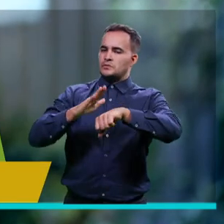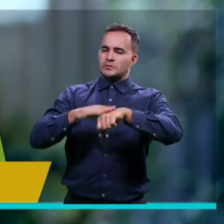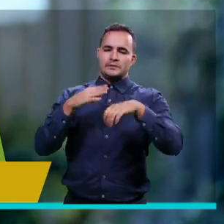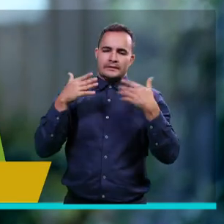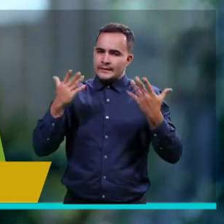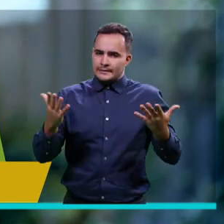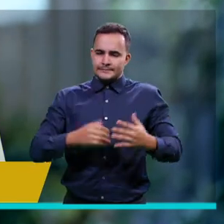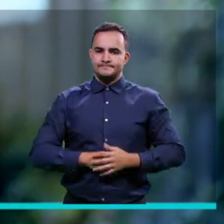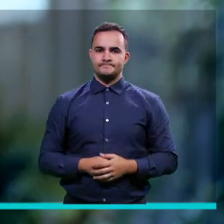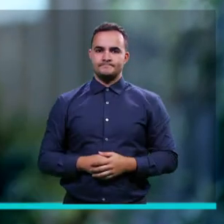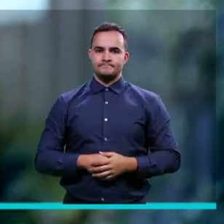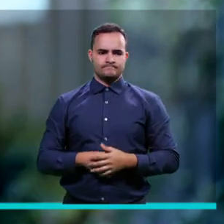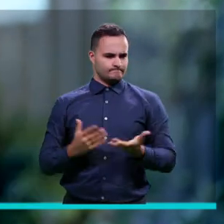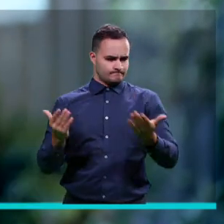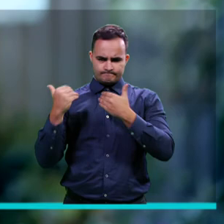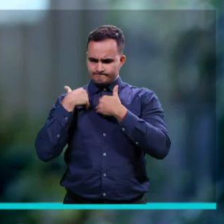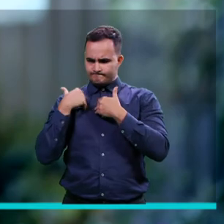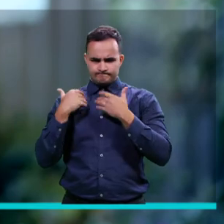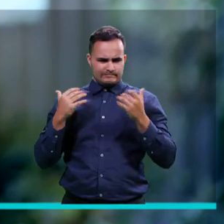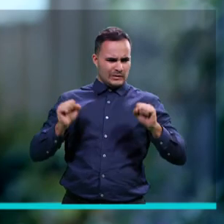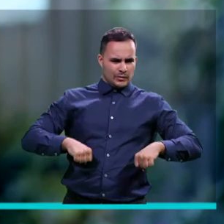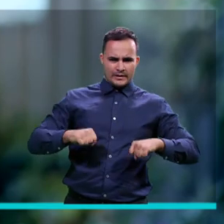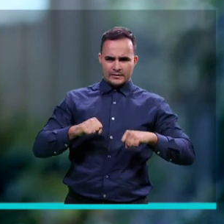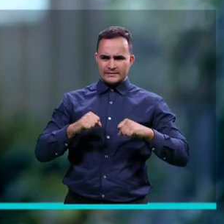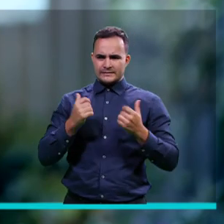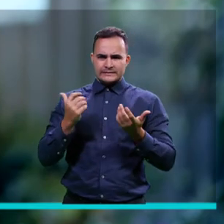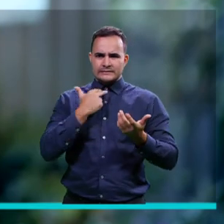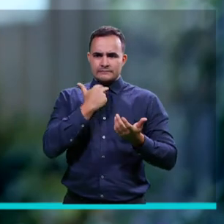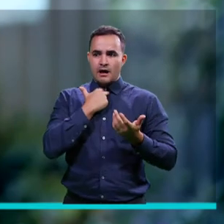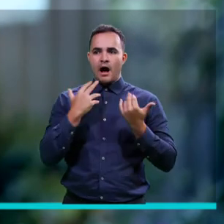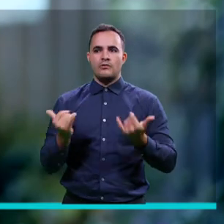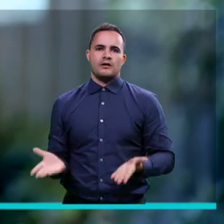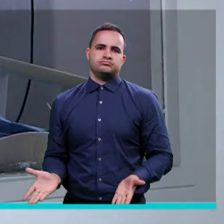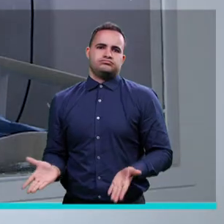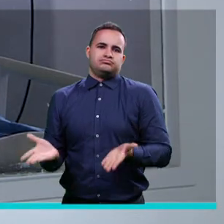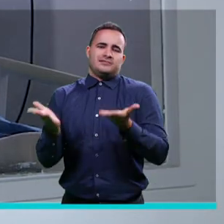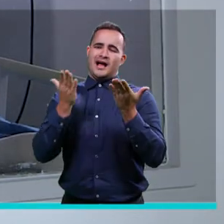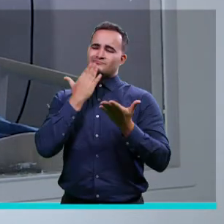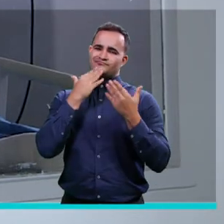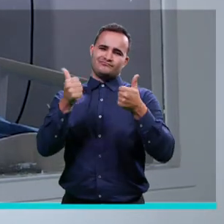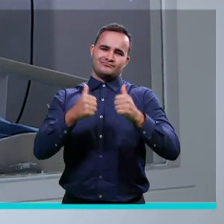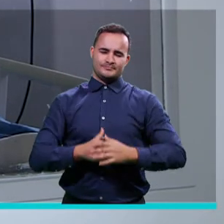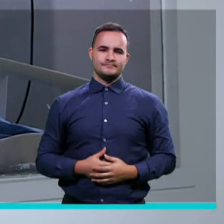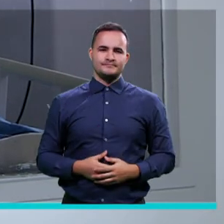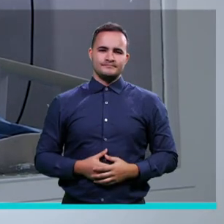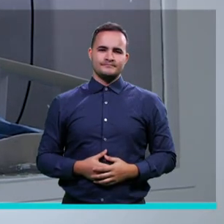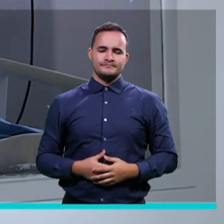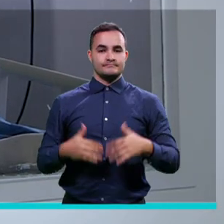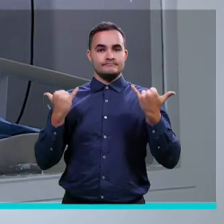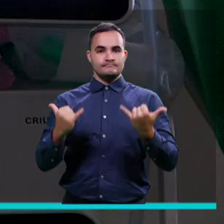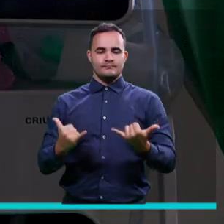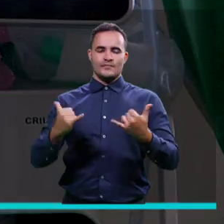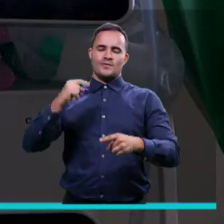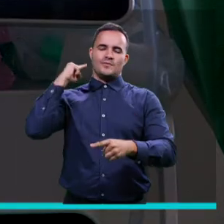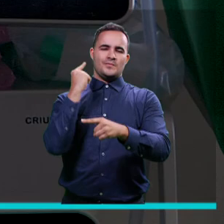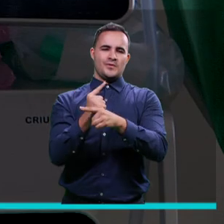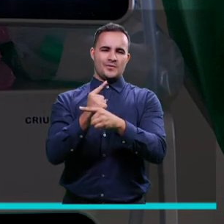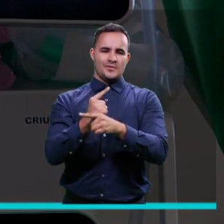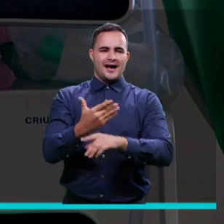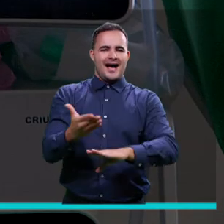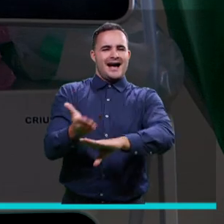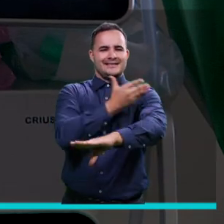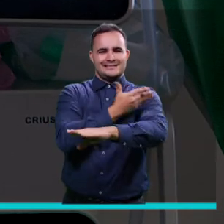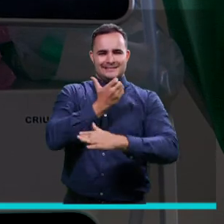ampliarnos en nuestra capacidad, ya tenemos una capacidad instalada mucho mayor. Hoy se logra la meta con la que se